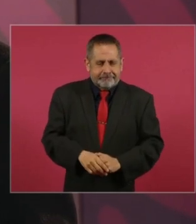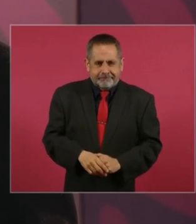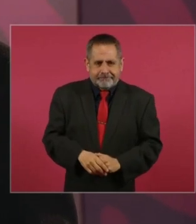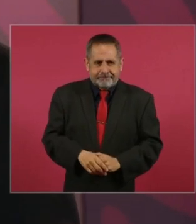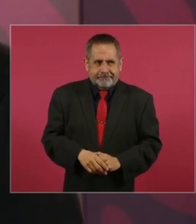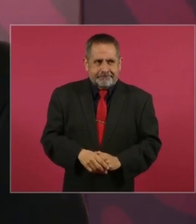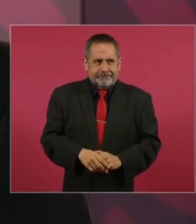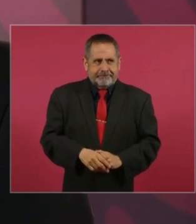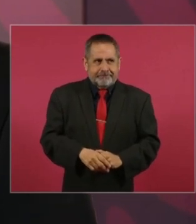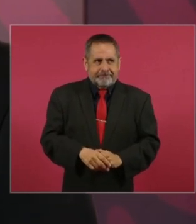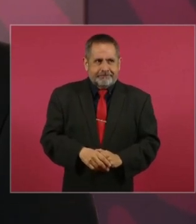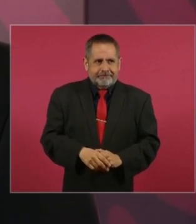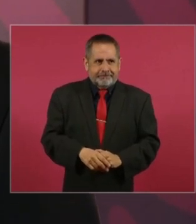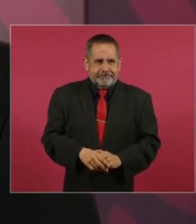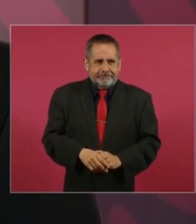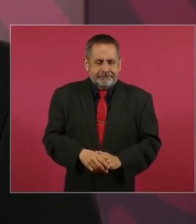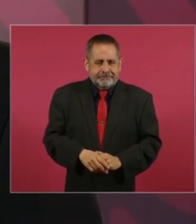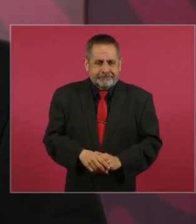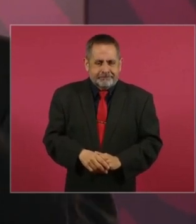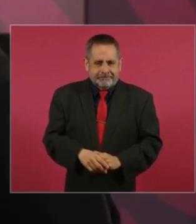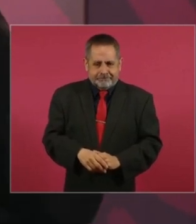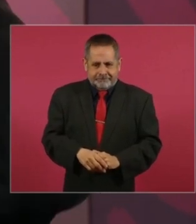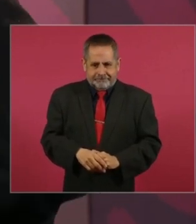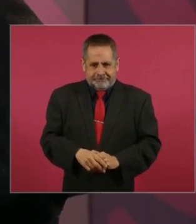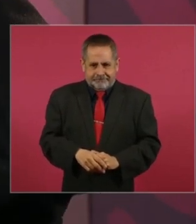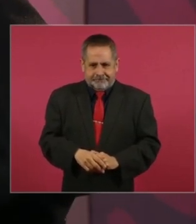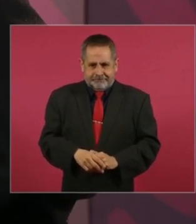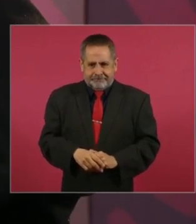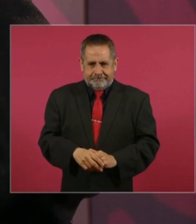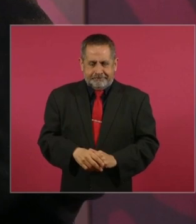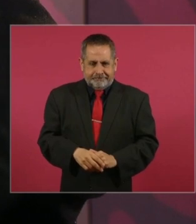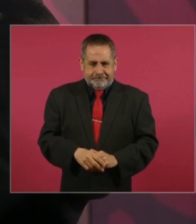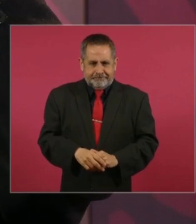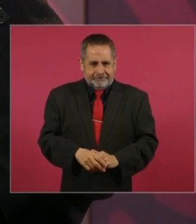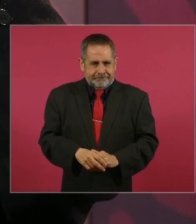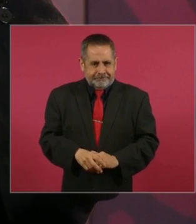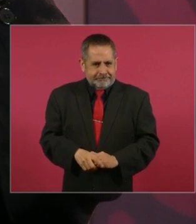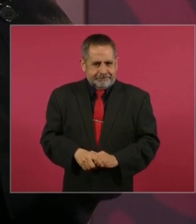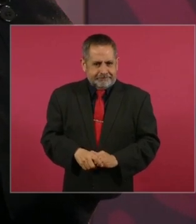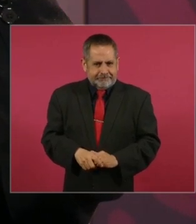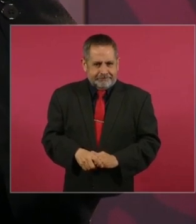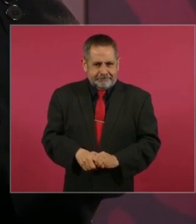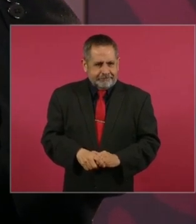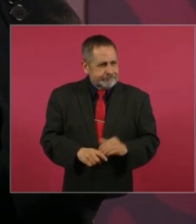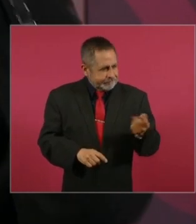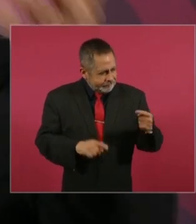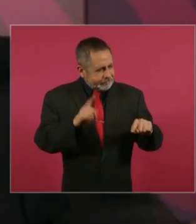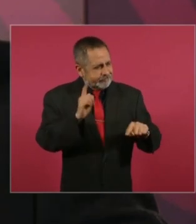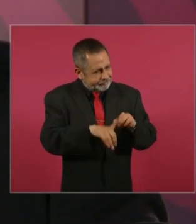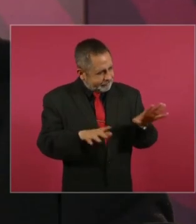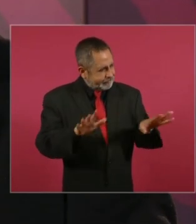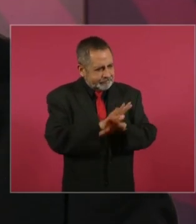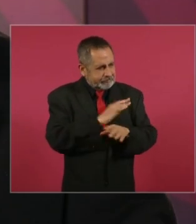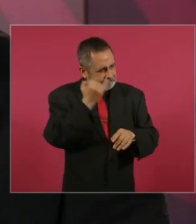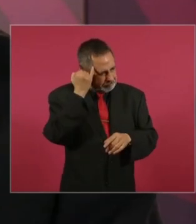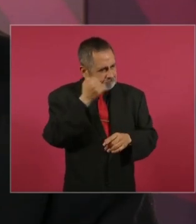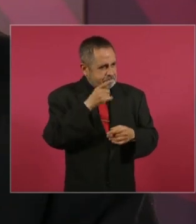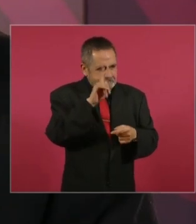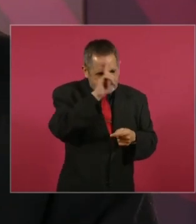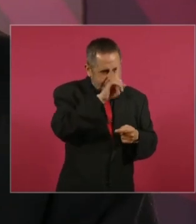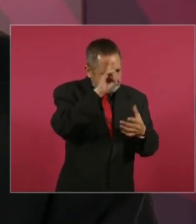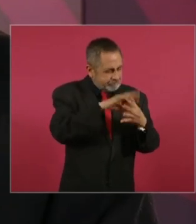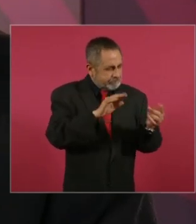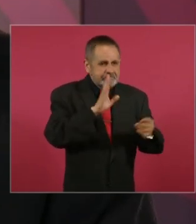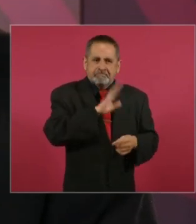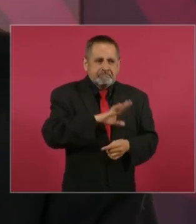que ya deberían de removerlos porque no dan resultado.